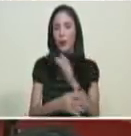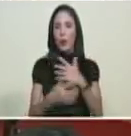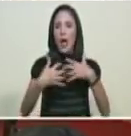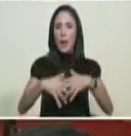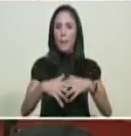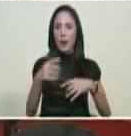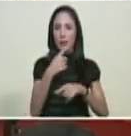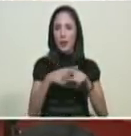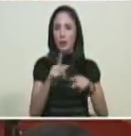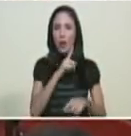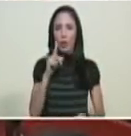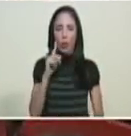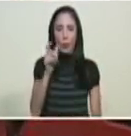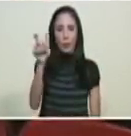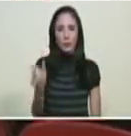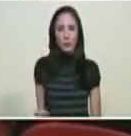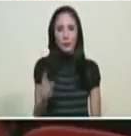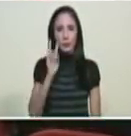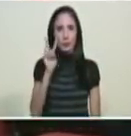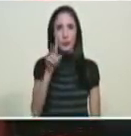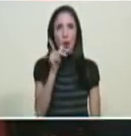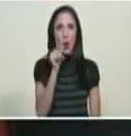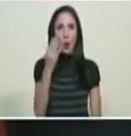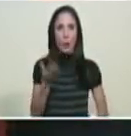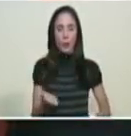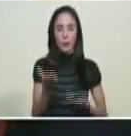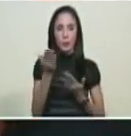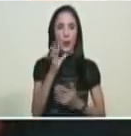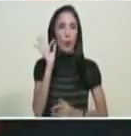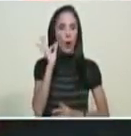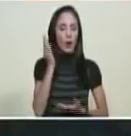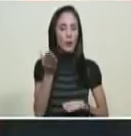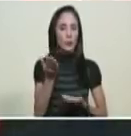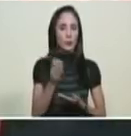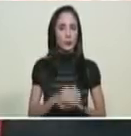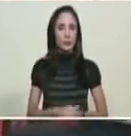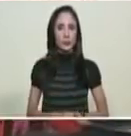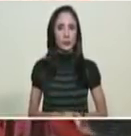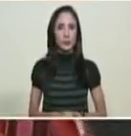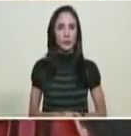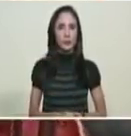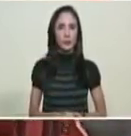Cabalino, Compañía Anónima, ciudadana Daniela Torrialba,